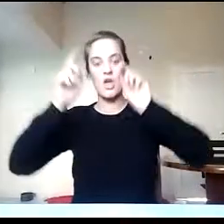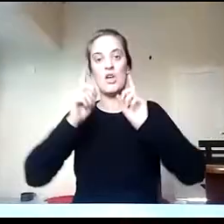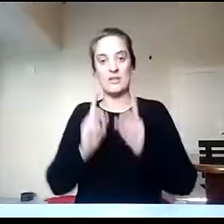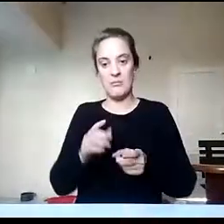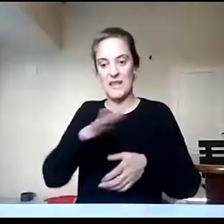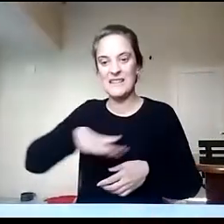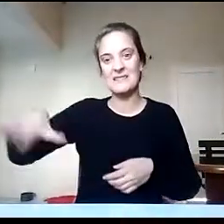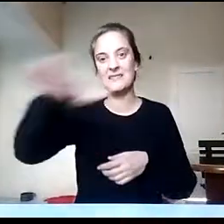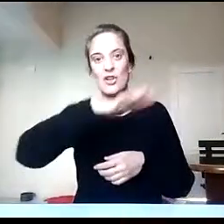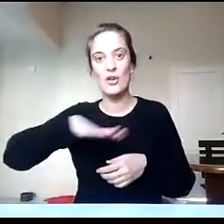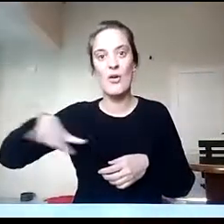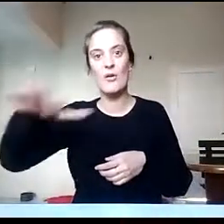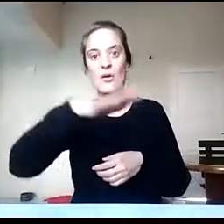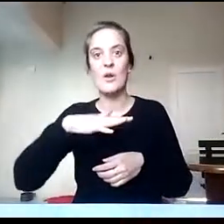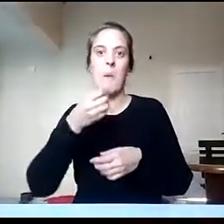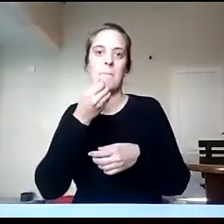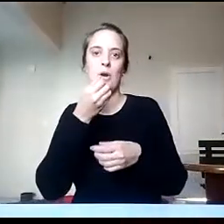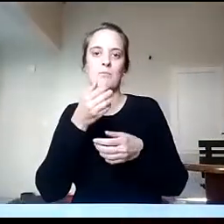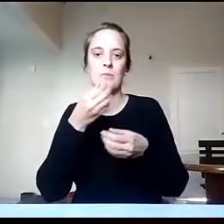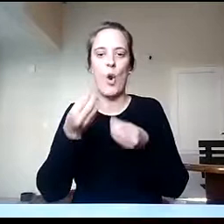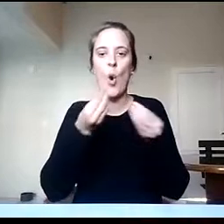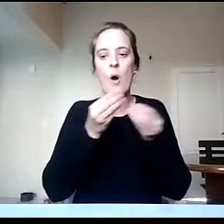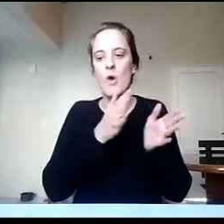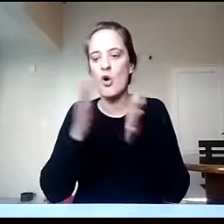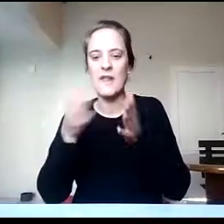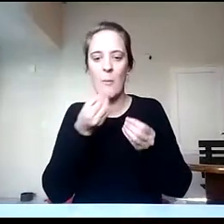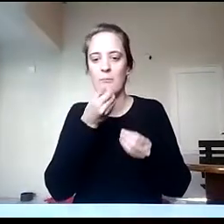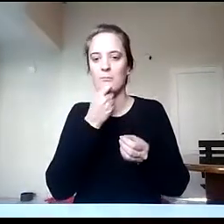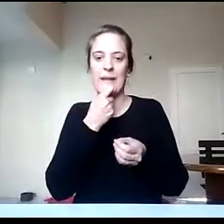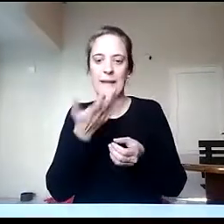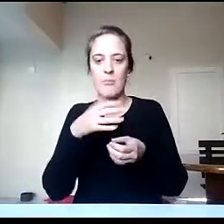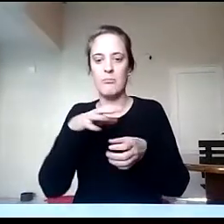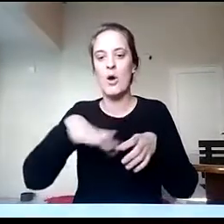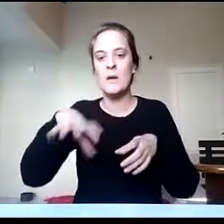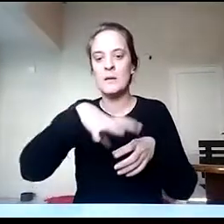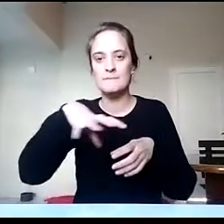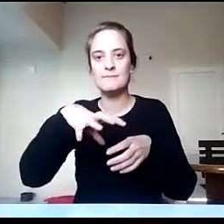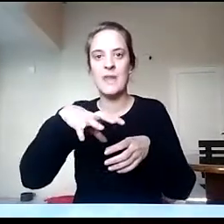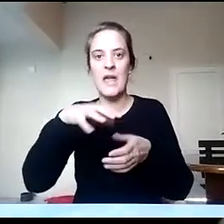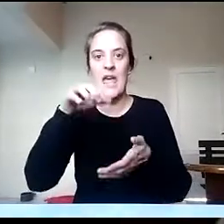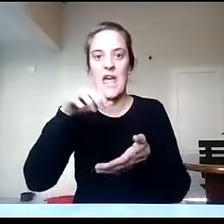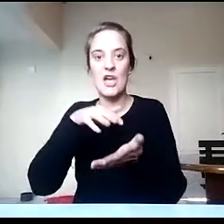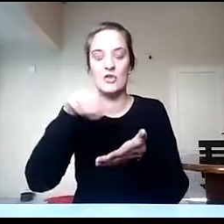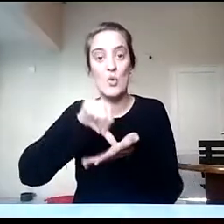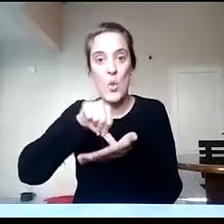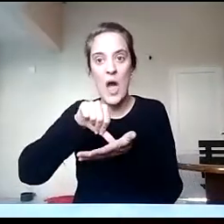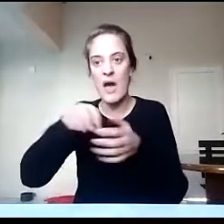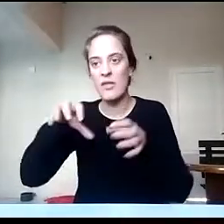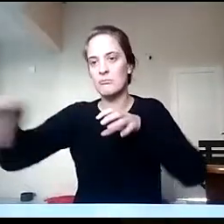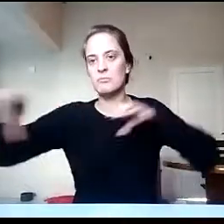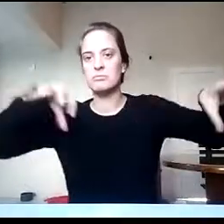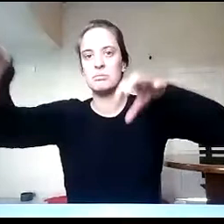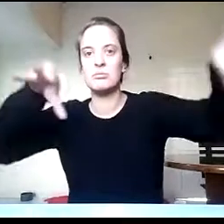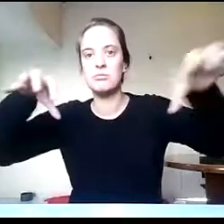dinámica de los espacios urbanos, las transformaciones en los espacios rurales, el surgimiento de espacios nuevos, como son las franjas de transición